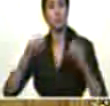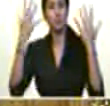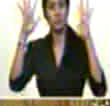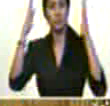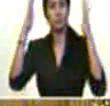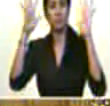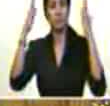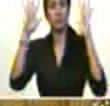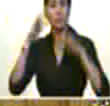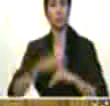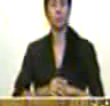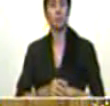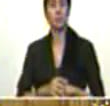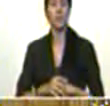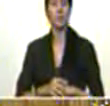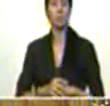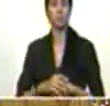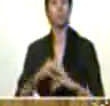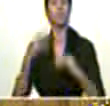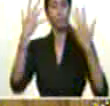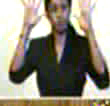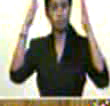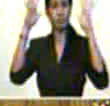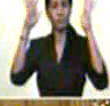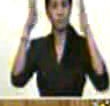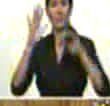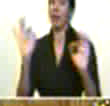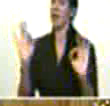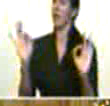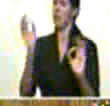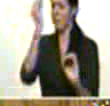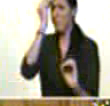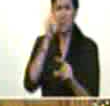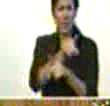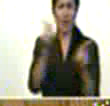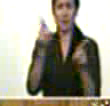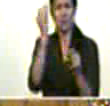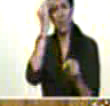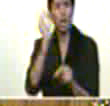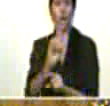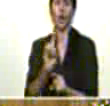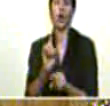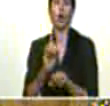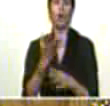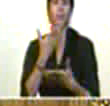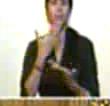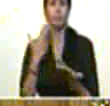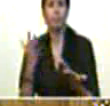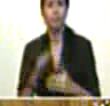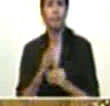y nadie piense que esas soluciones